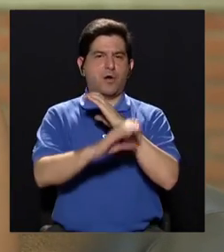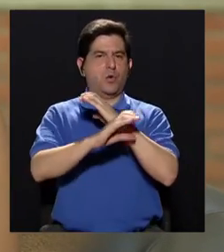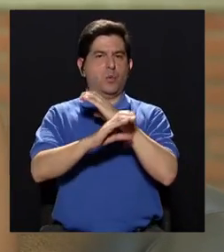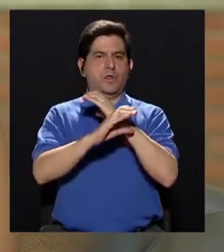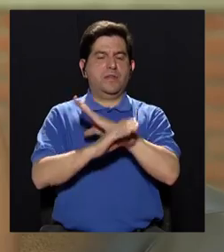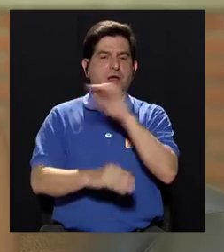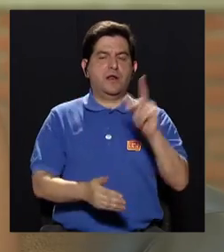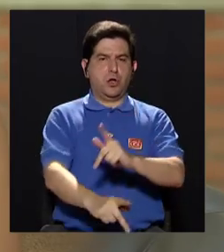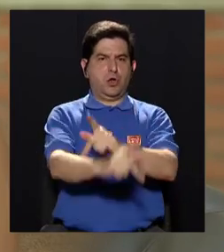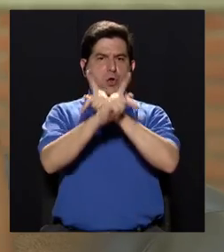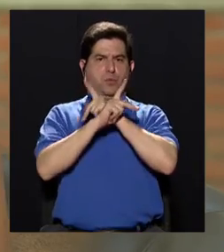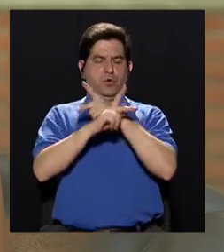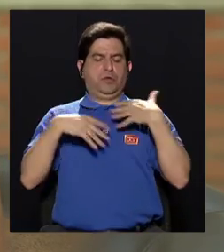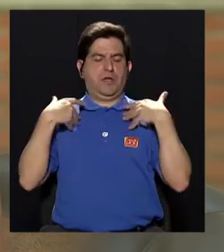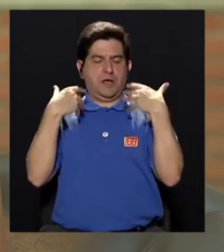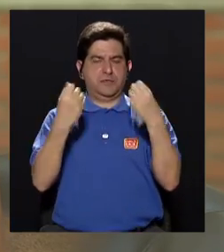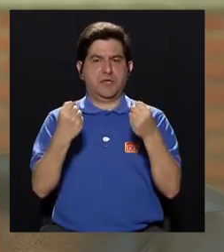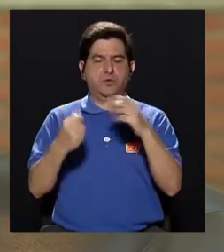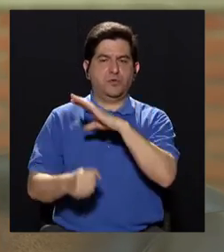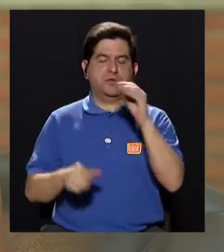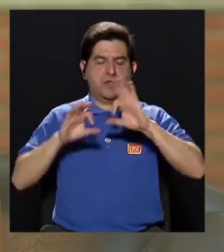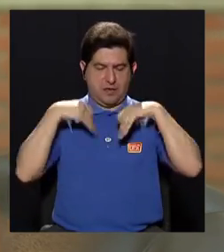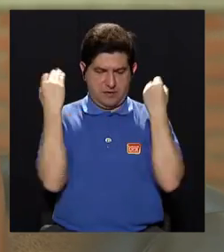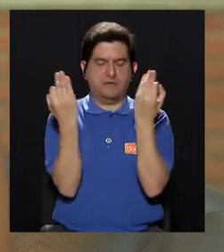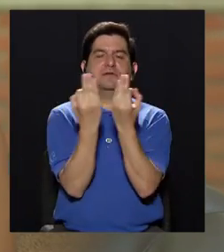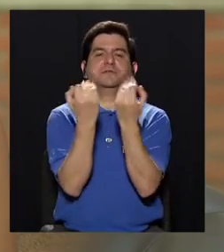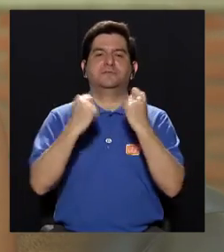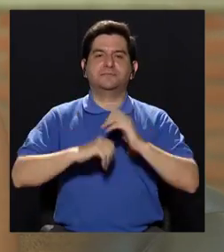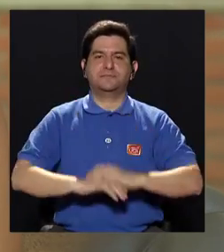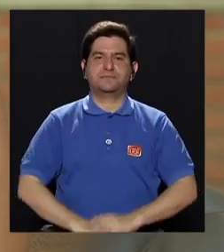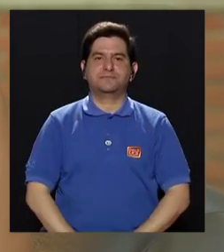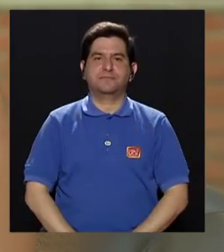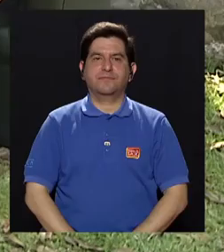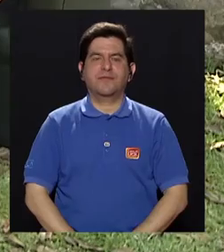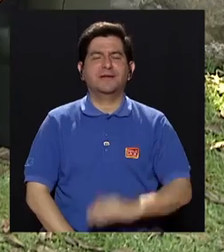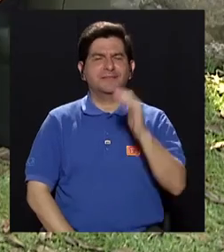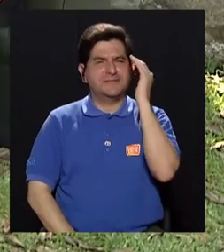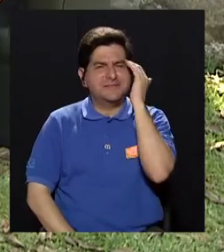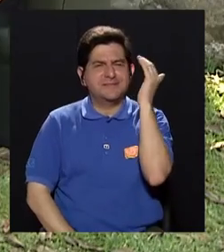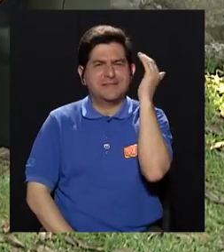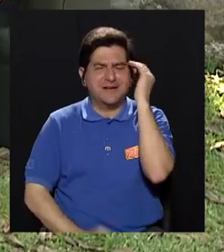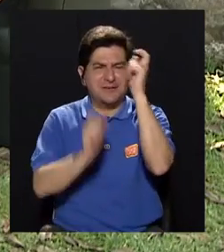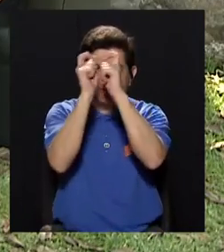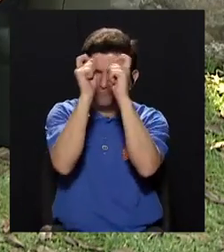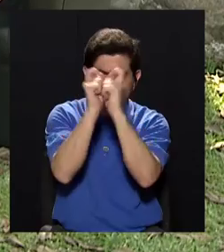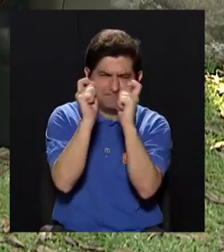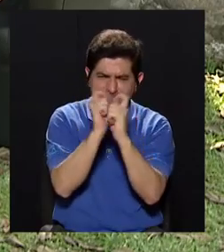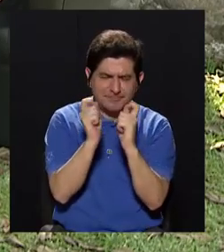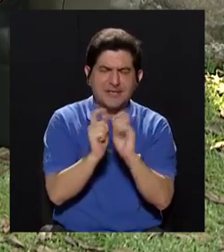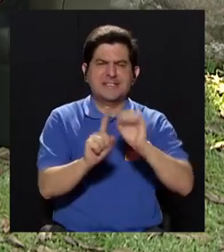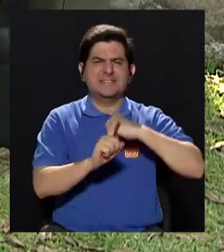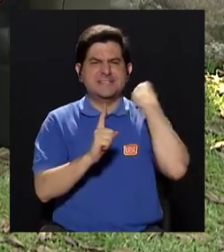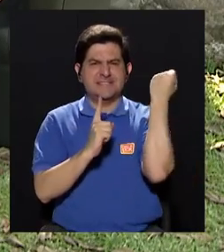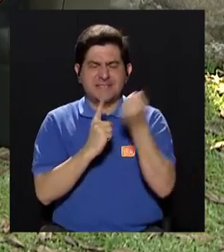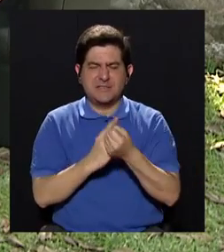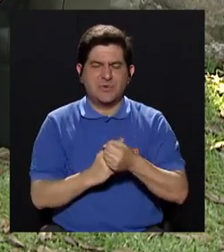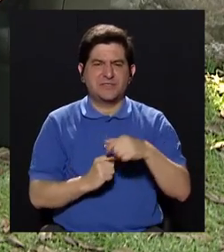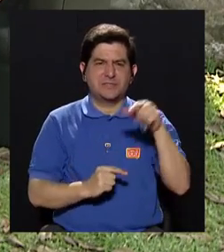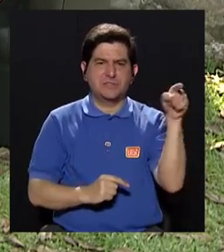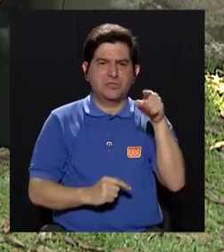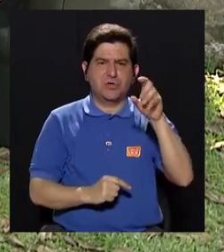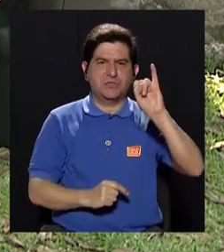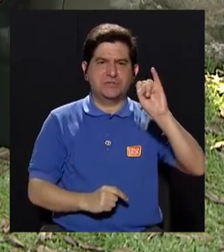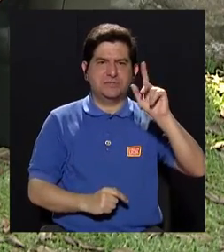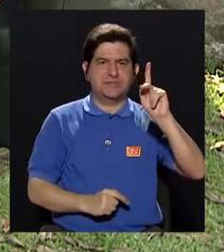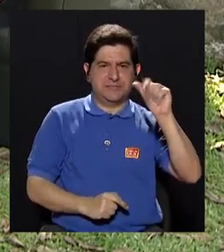para cuidarnos y para proteger nuestra salud y la de nuestra familia. Para poder conocer más detalles acerca de la situación del